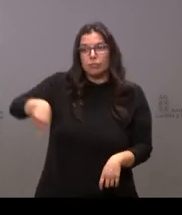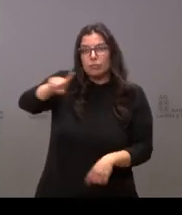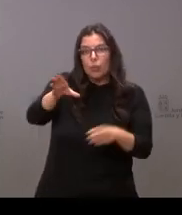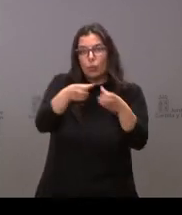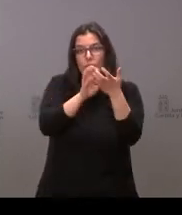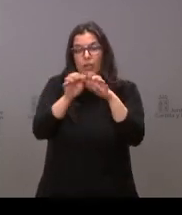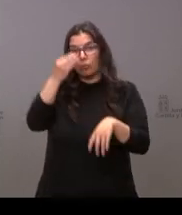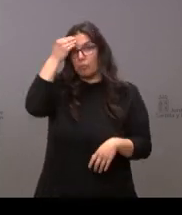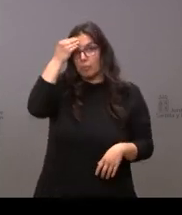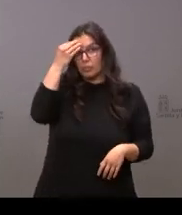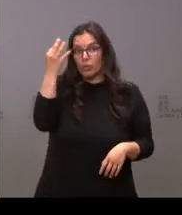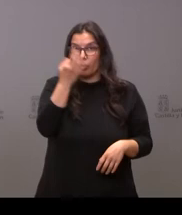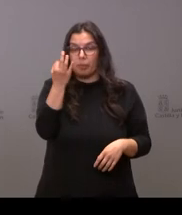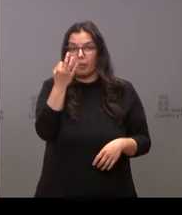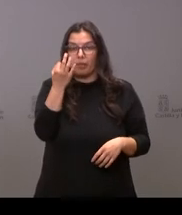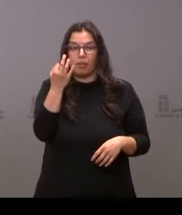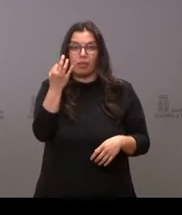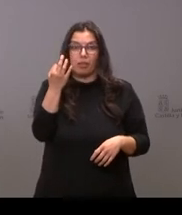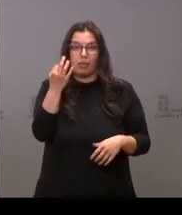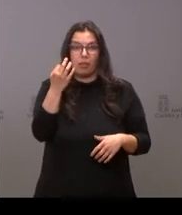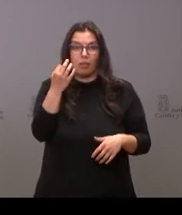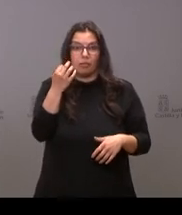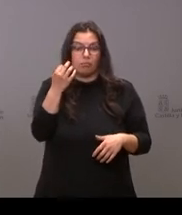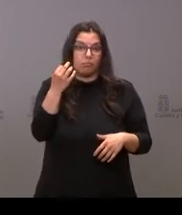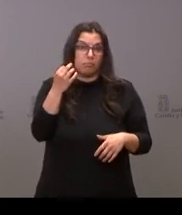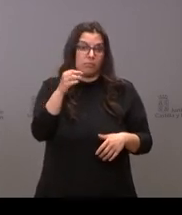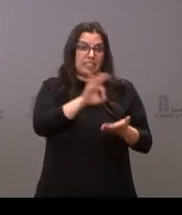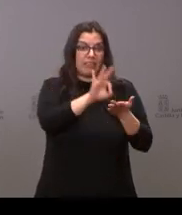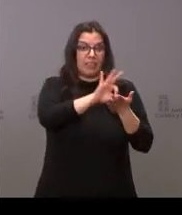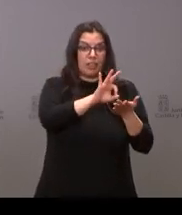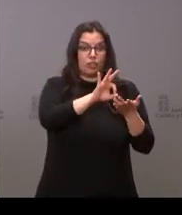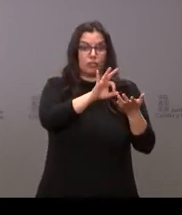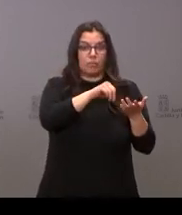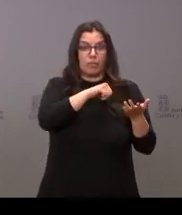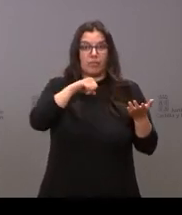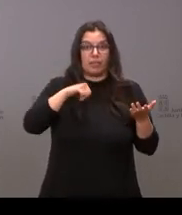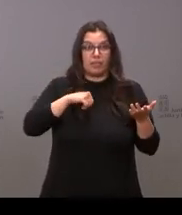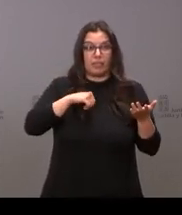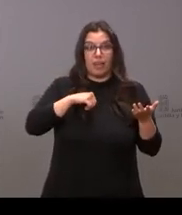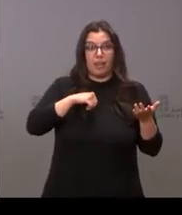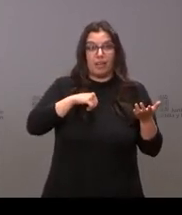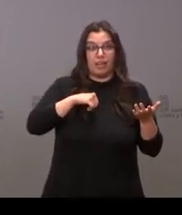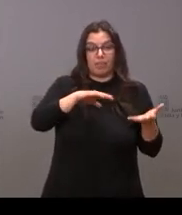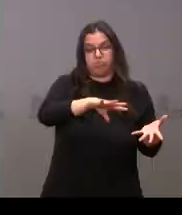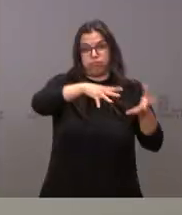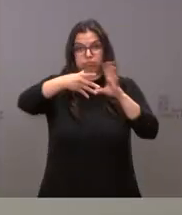porque entiendo que se tendrán que prorrogar la privatización de los servicios a la salud privada gracias